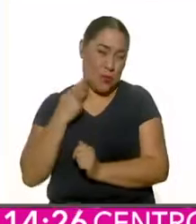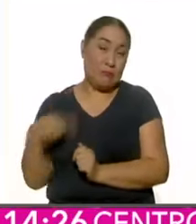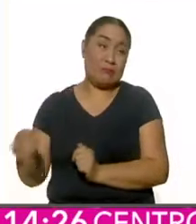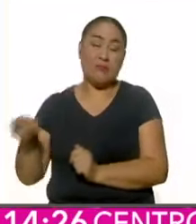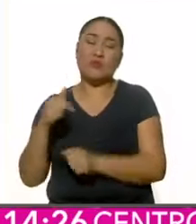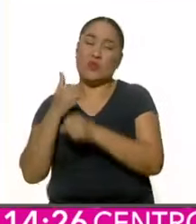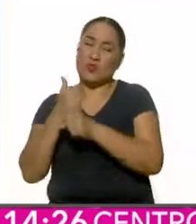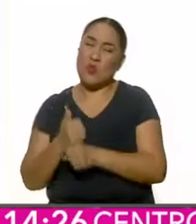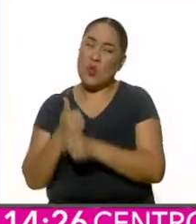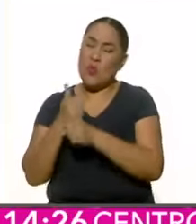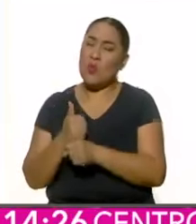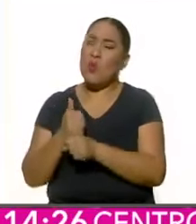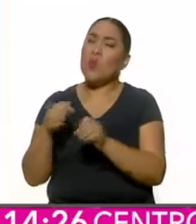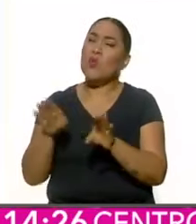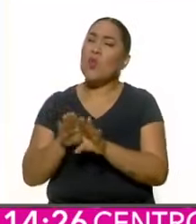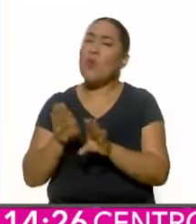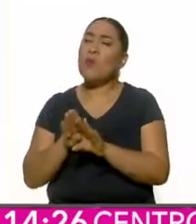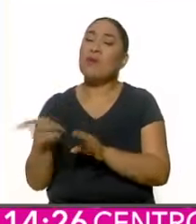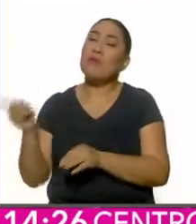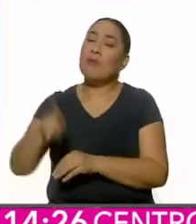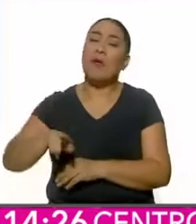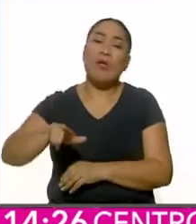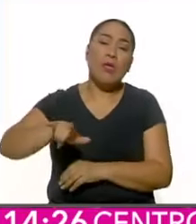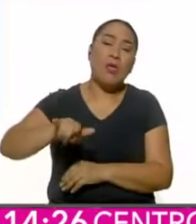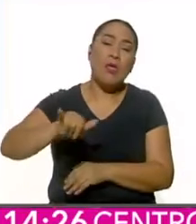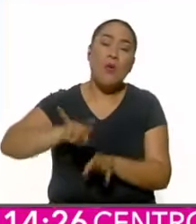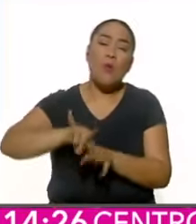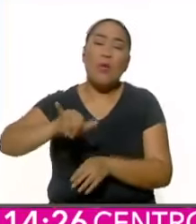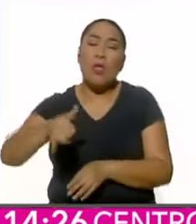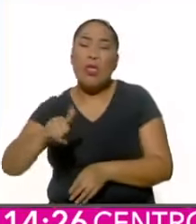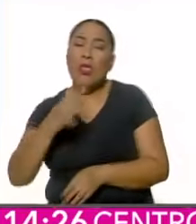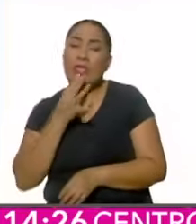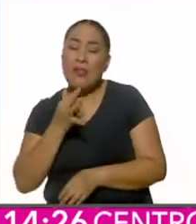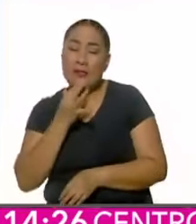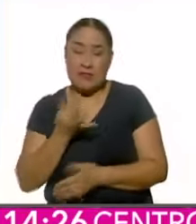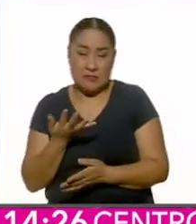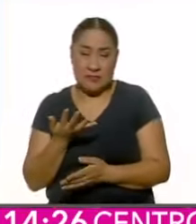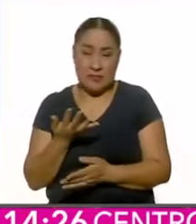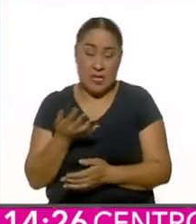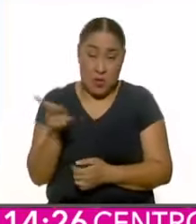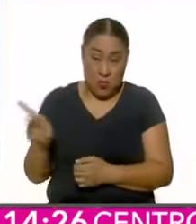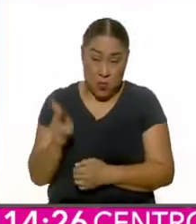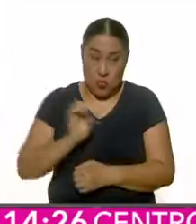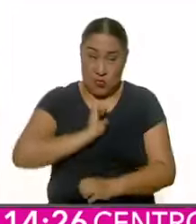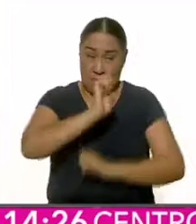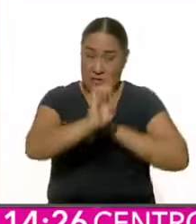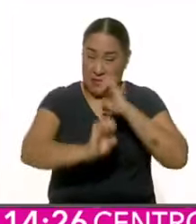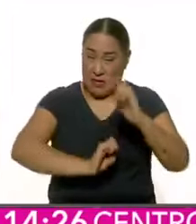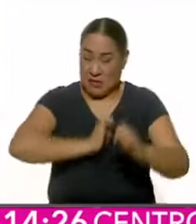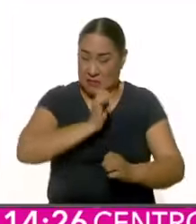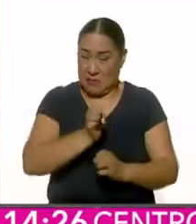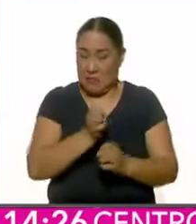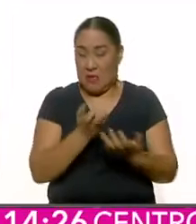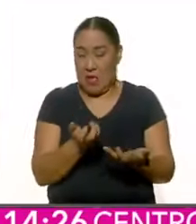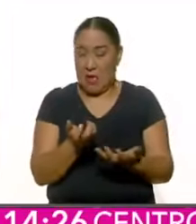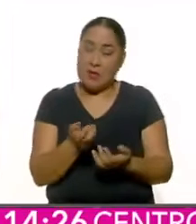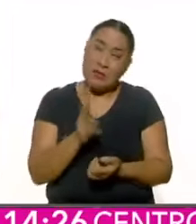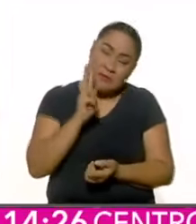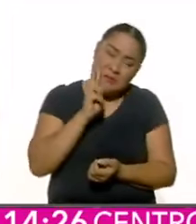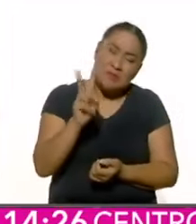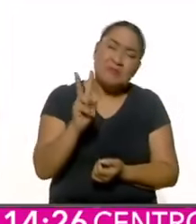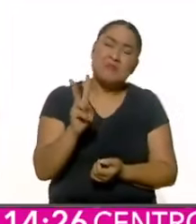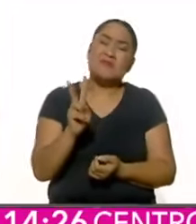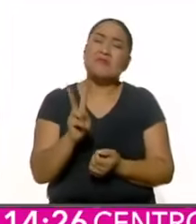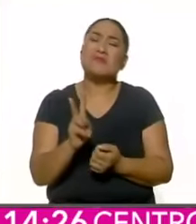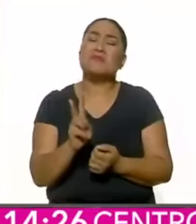del síndrome del titiritero. No es el pueblo al que desprecian profundamente para ellos un sujeto